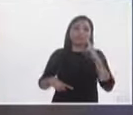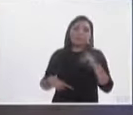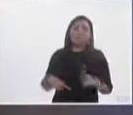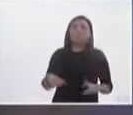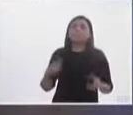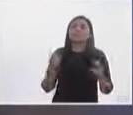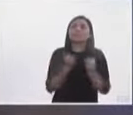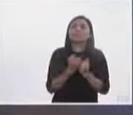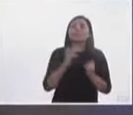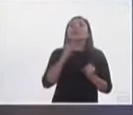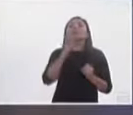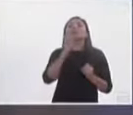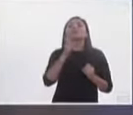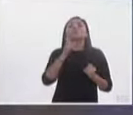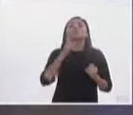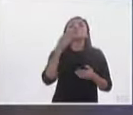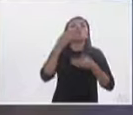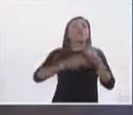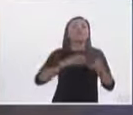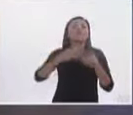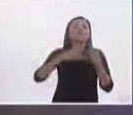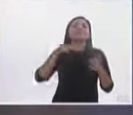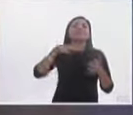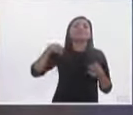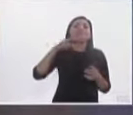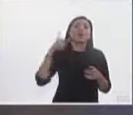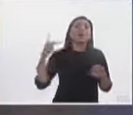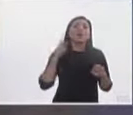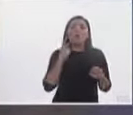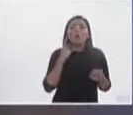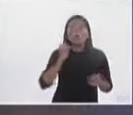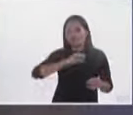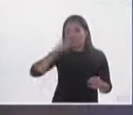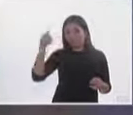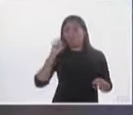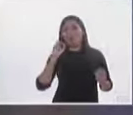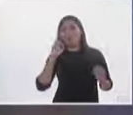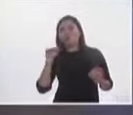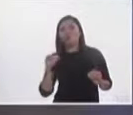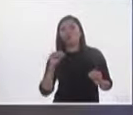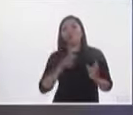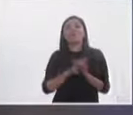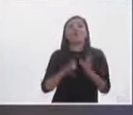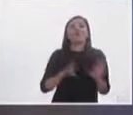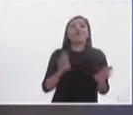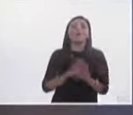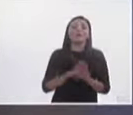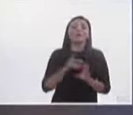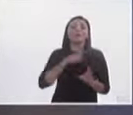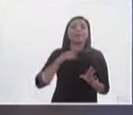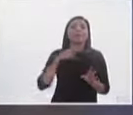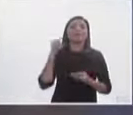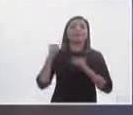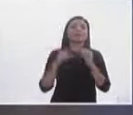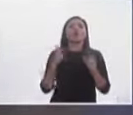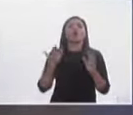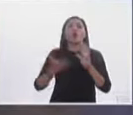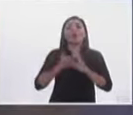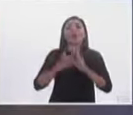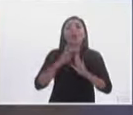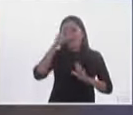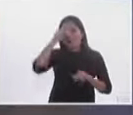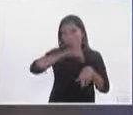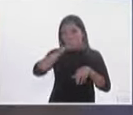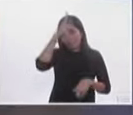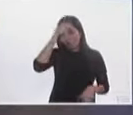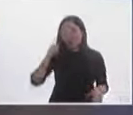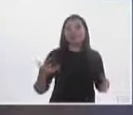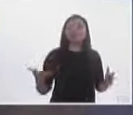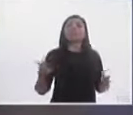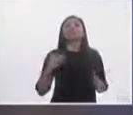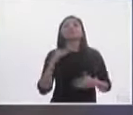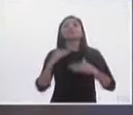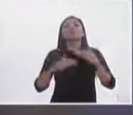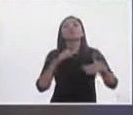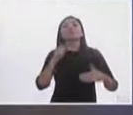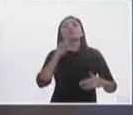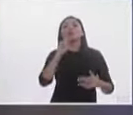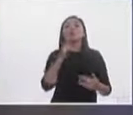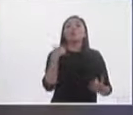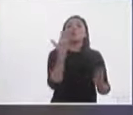ver